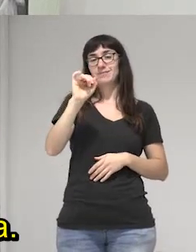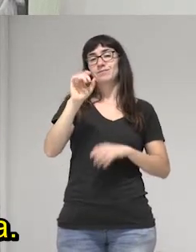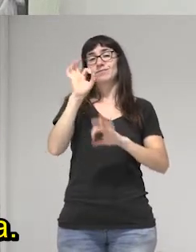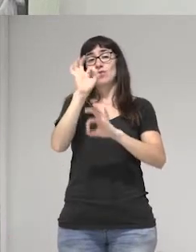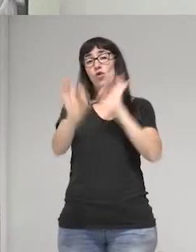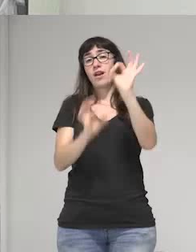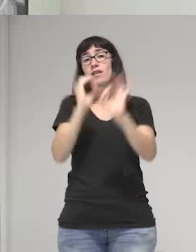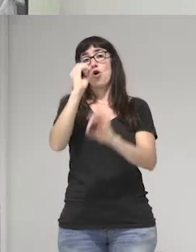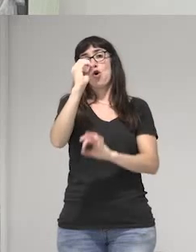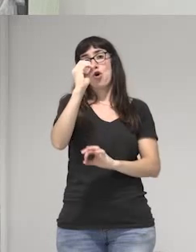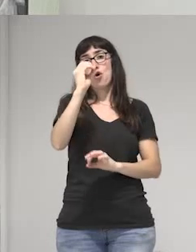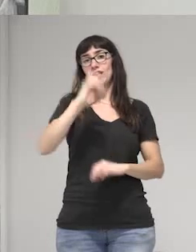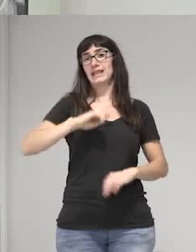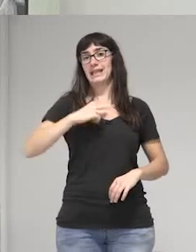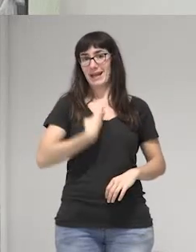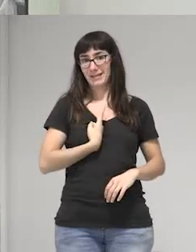Guatemala.